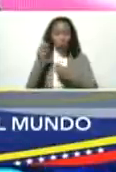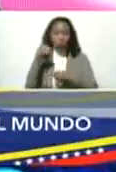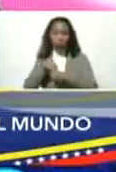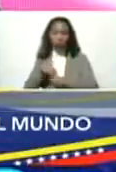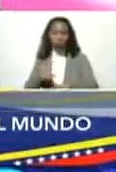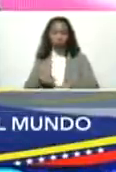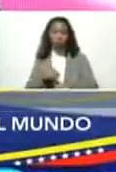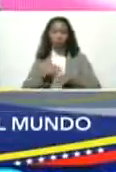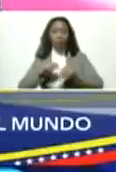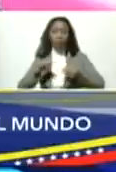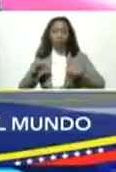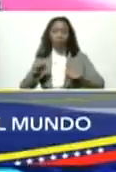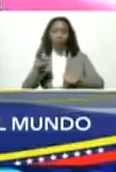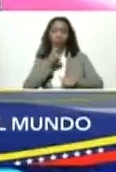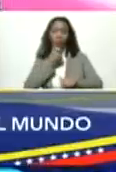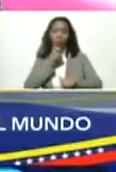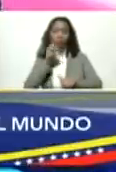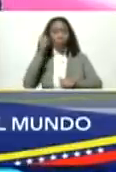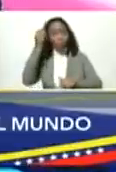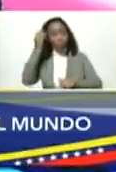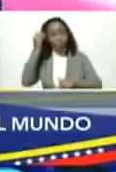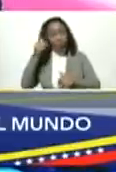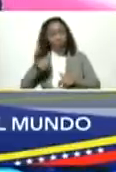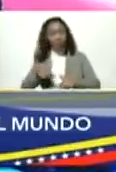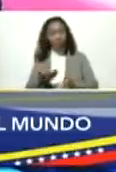la tierra del dorado será que creen